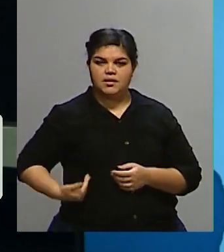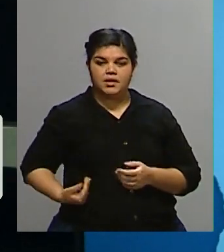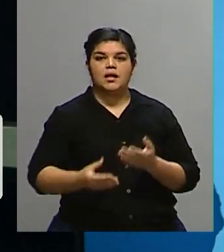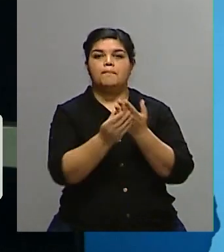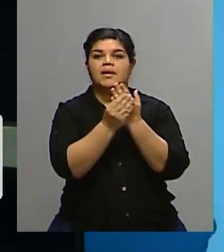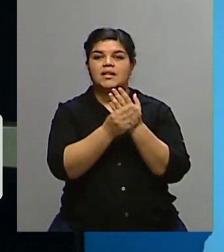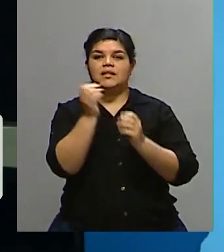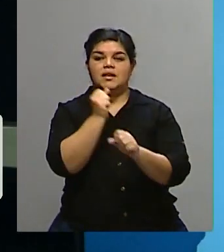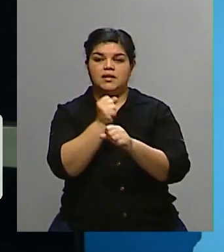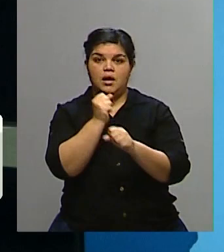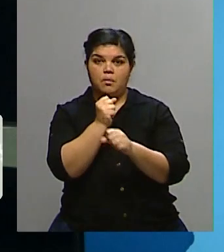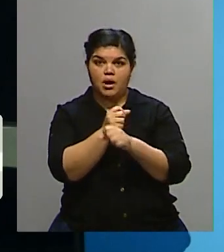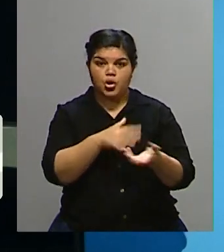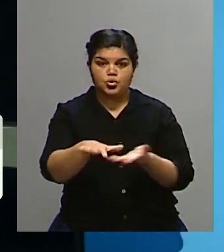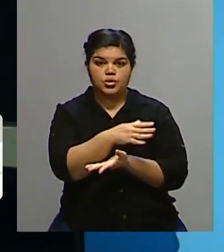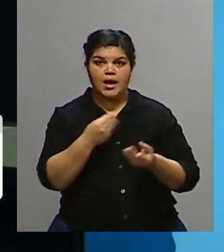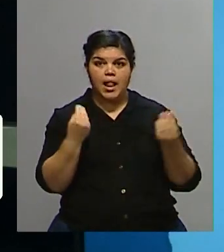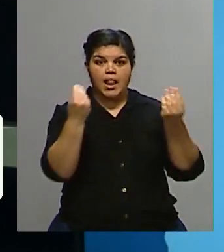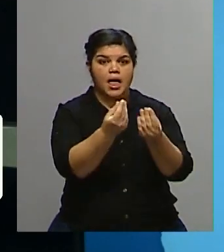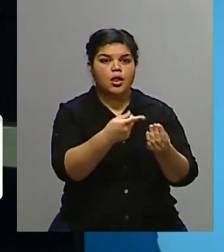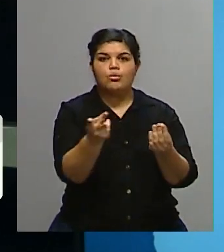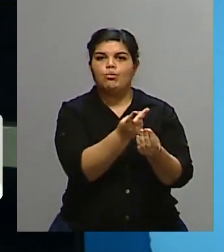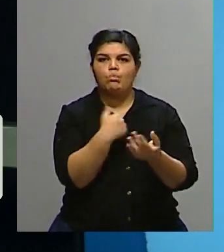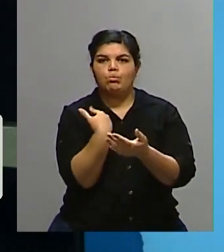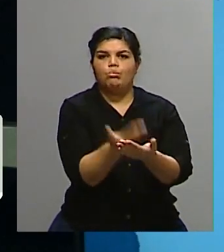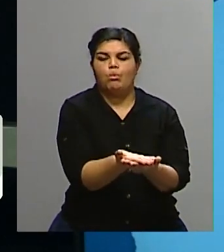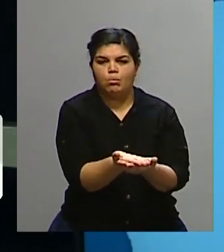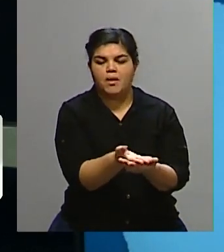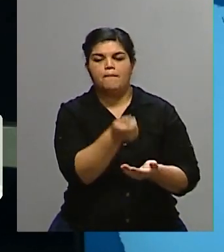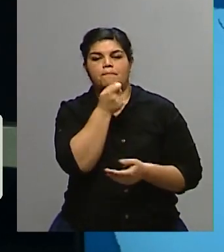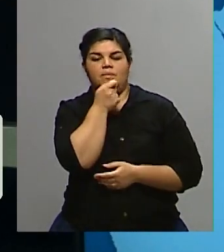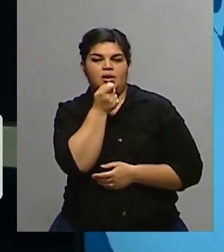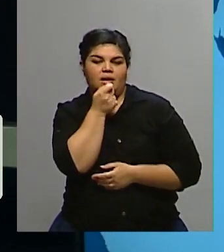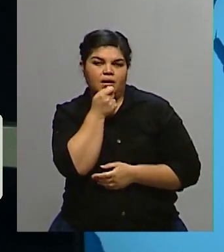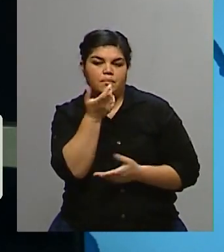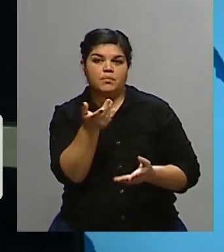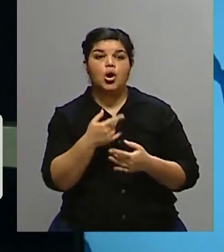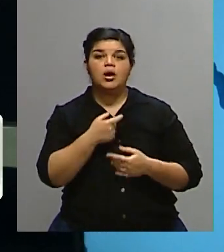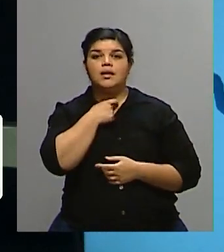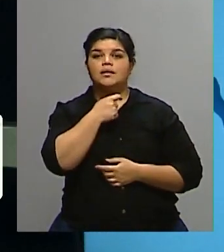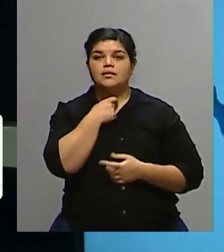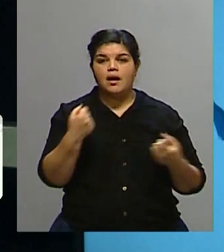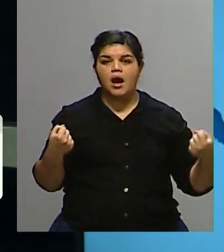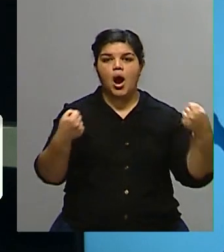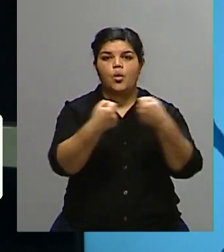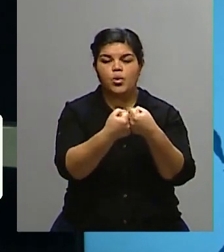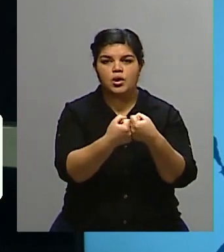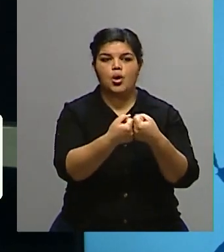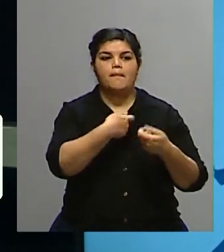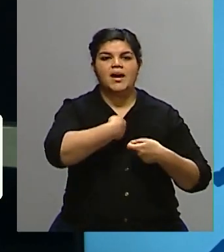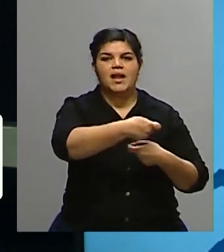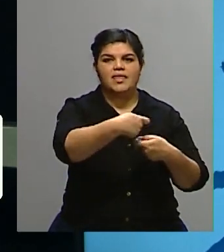Yolanda Díaz, hacer propuestas que tienen que ver con llegar a un acuerdo de distribución